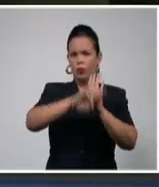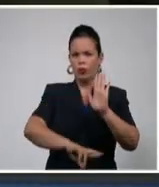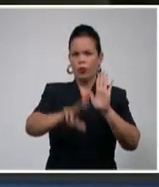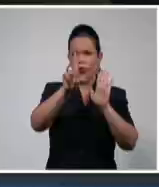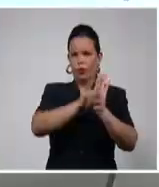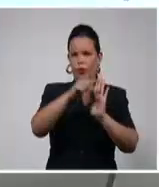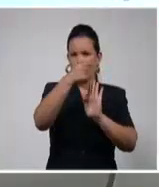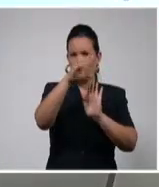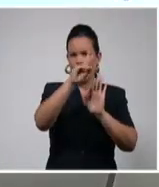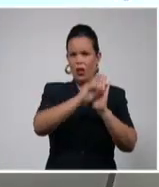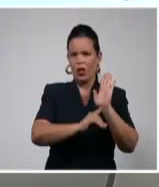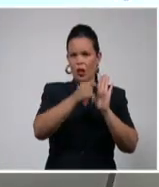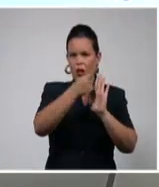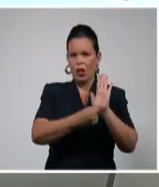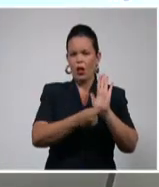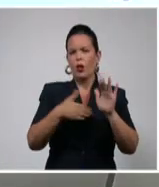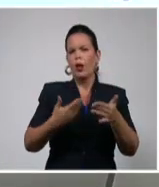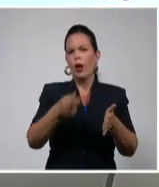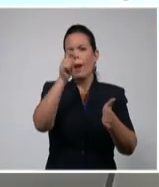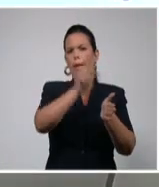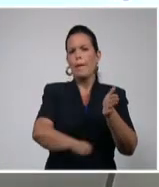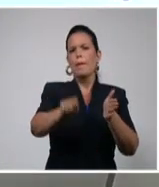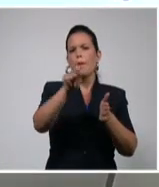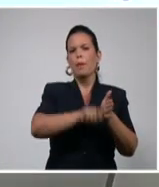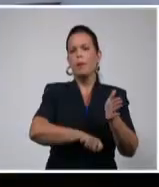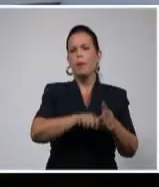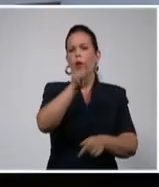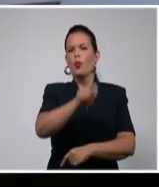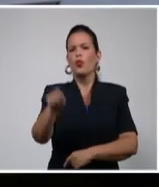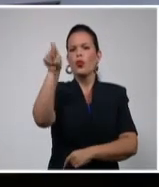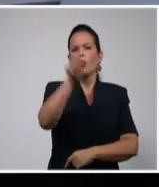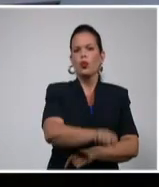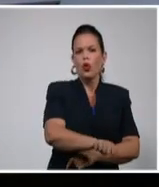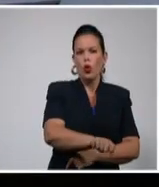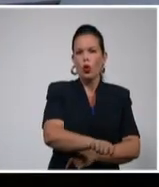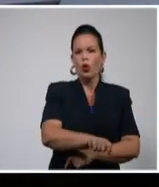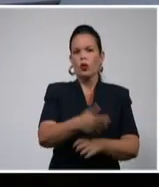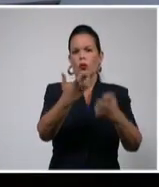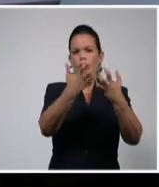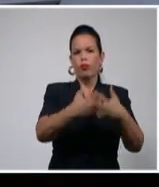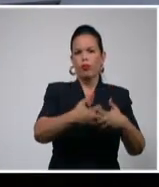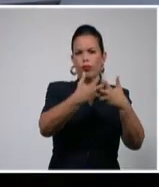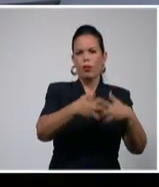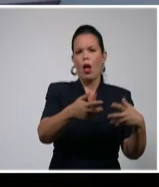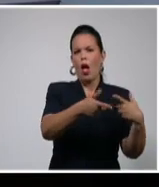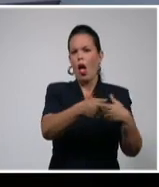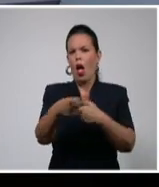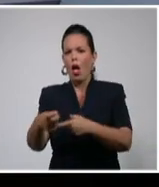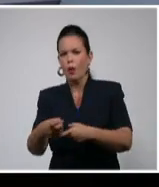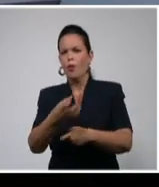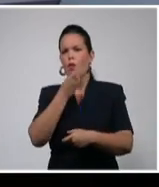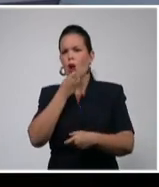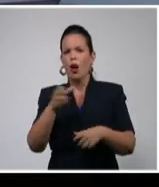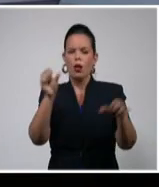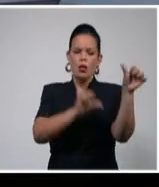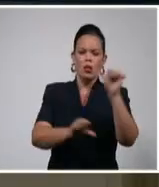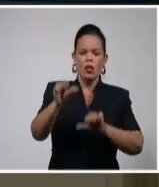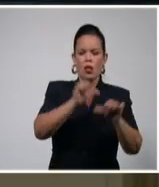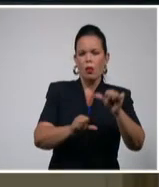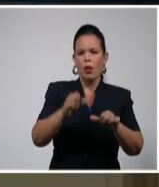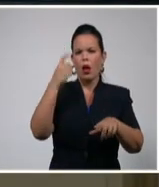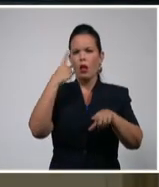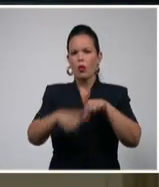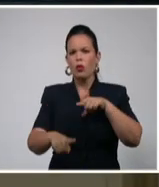sobre la prohibición del desarrollo, producción, almacenamiento y empleo de armas químicas y sobre su destrucción del 24 de diciembre de